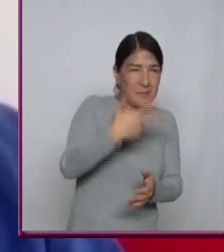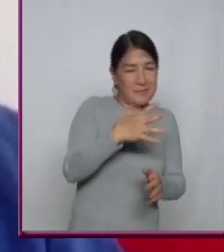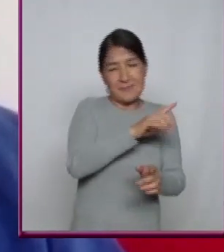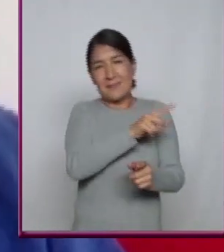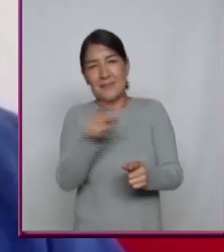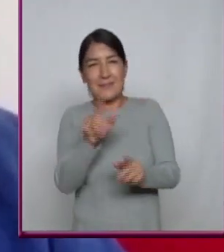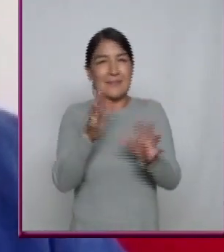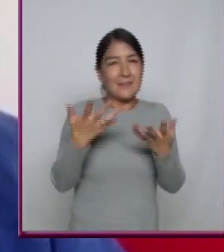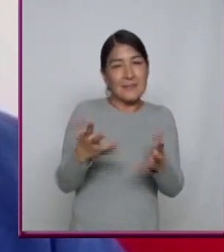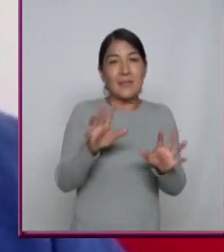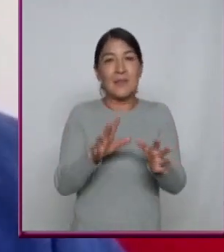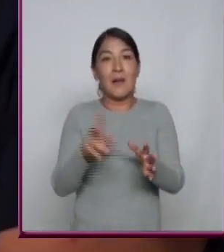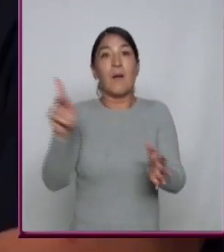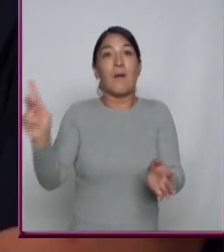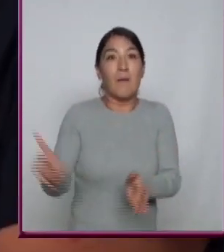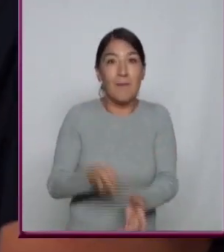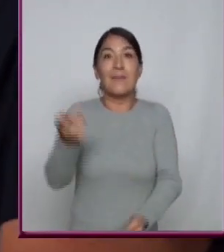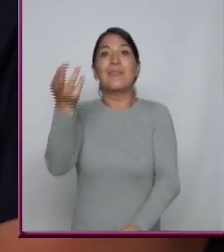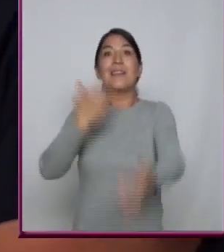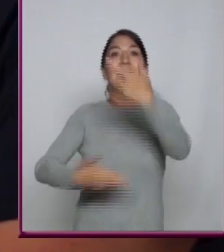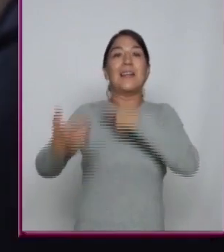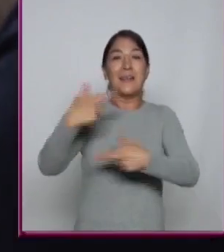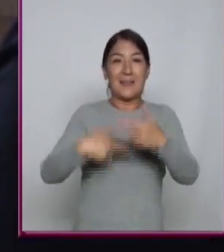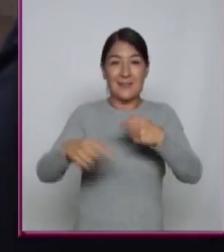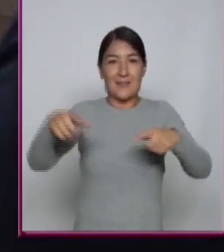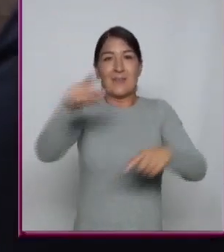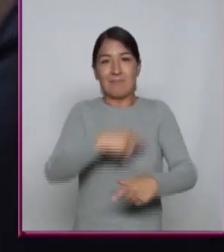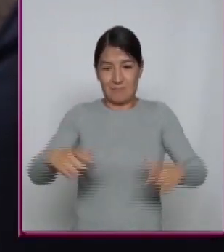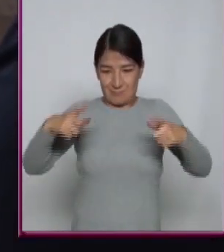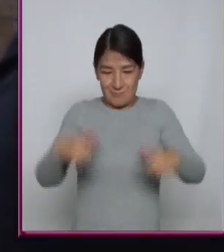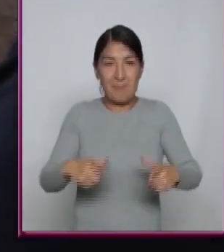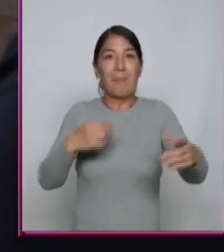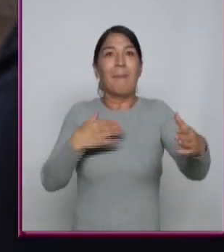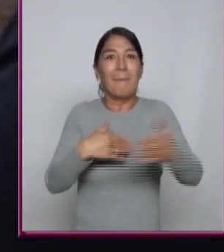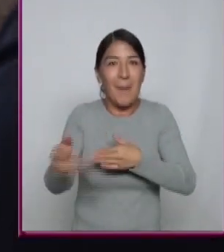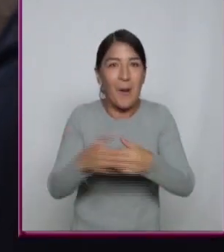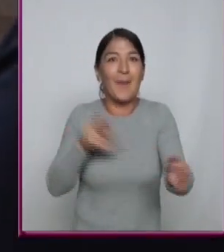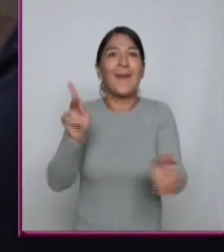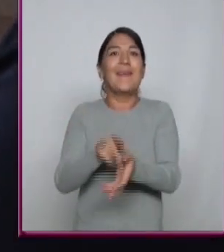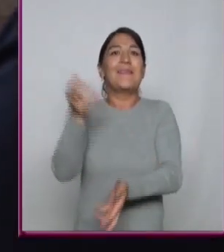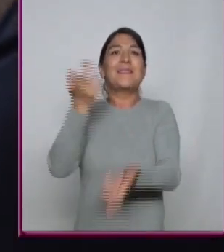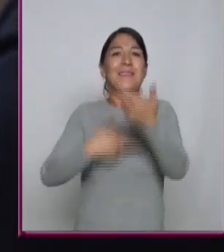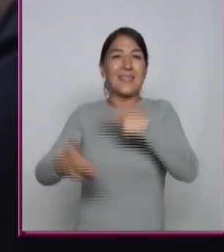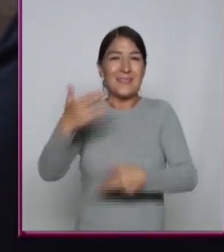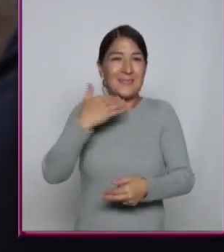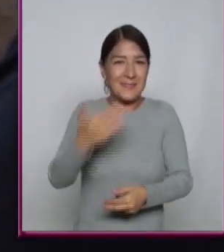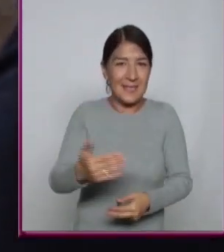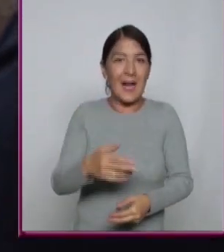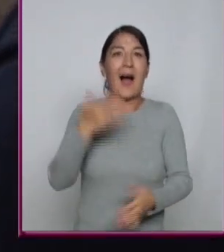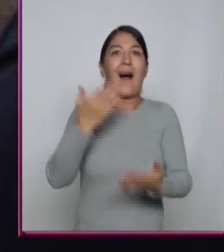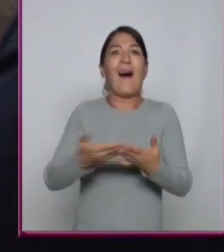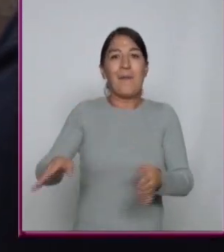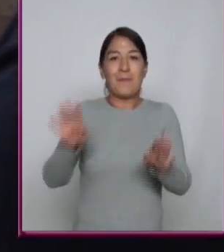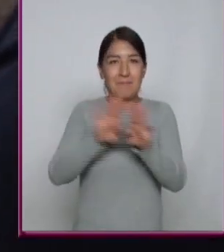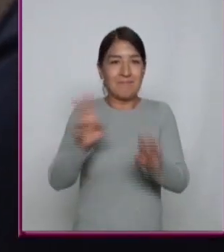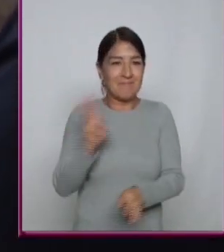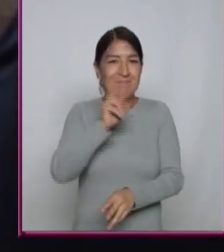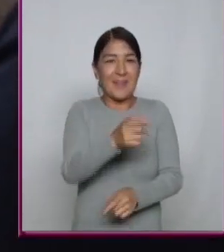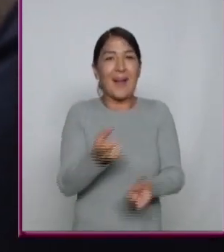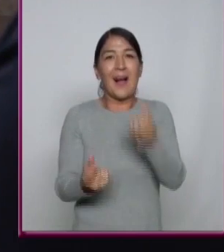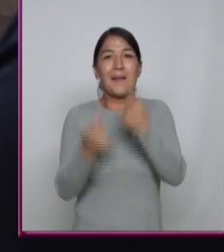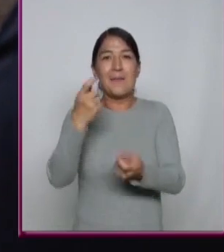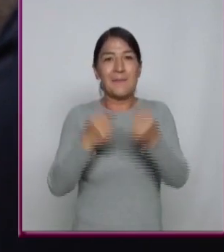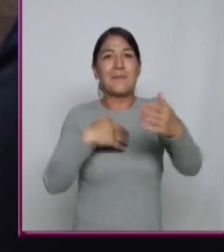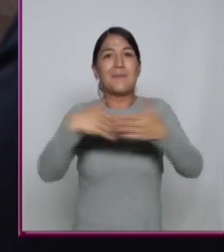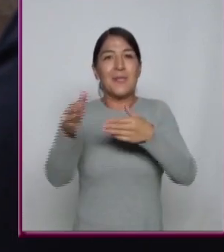Iba a regresar el vinilo con una fuerza Y con un boom muy grande Que es lo que estamos viviendo hoy día Esta